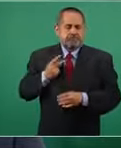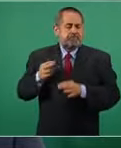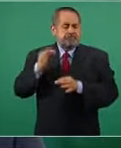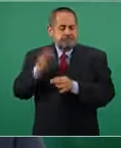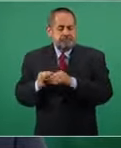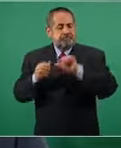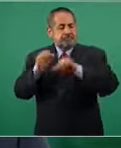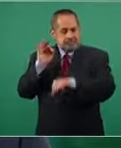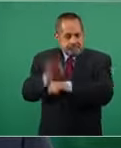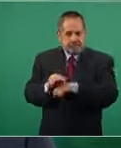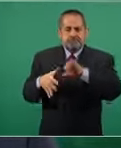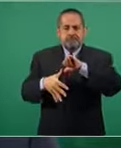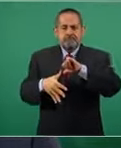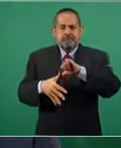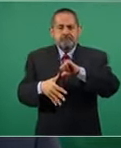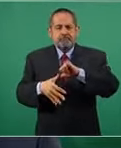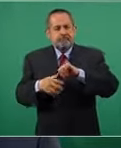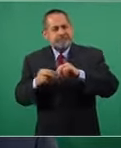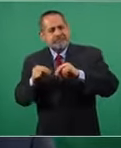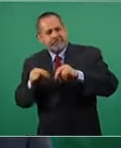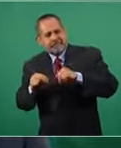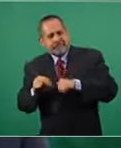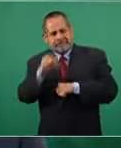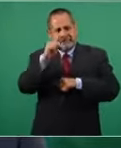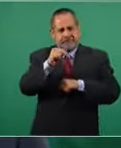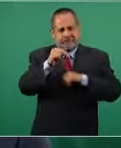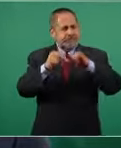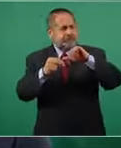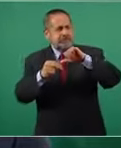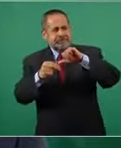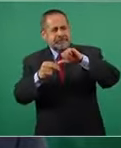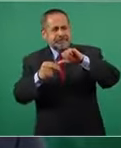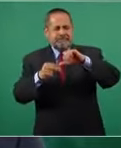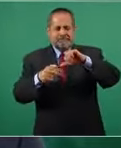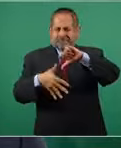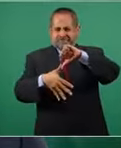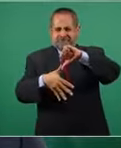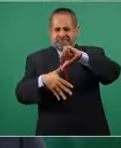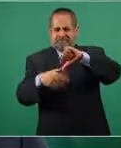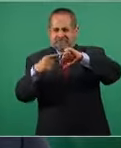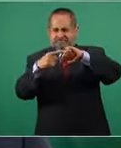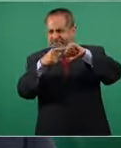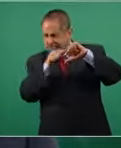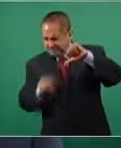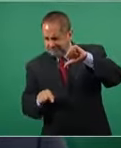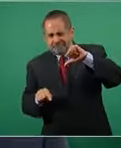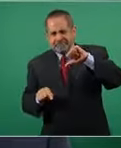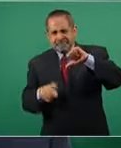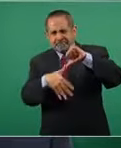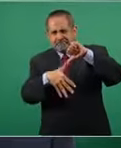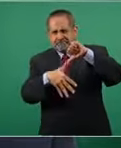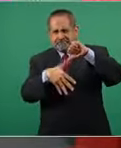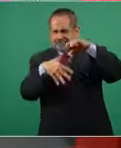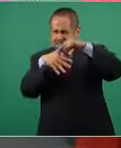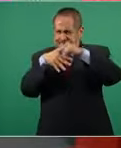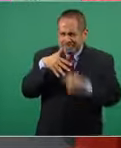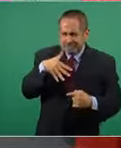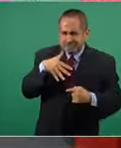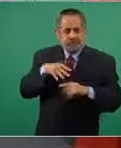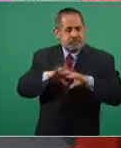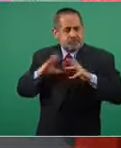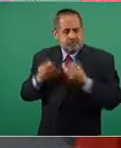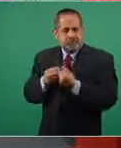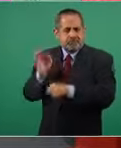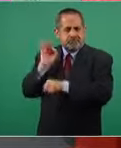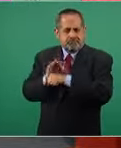Desde el país más norteño de la América Latina hasta el país más austral de la América Latina tenemos que ser capaces de